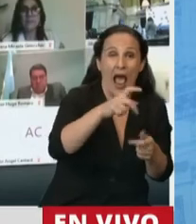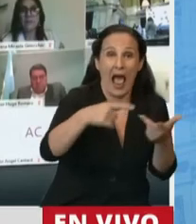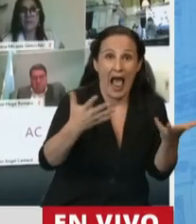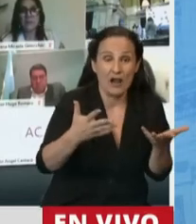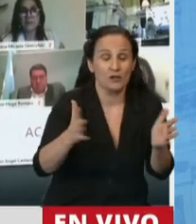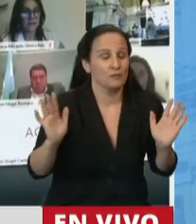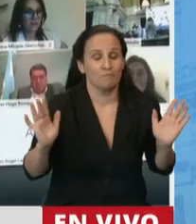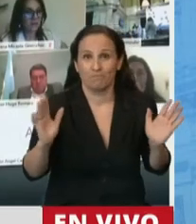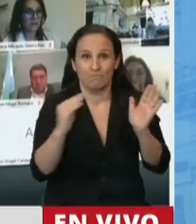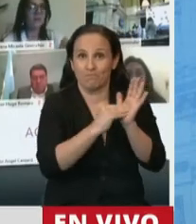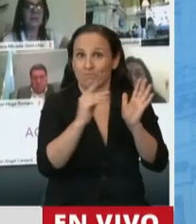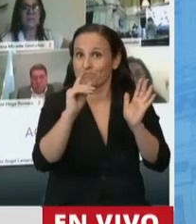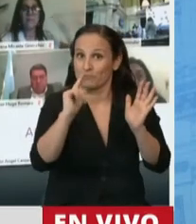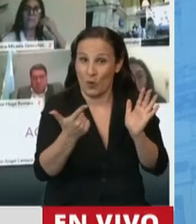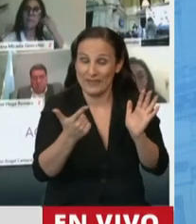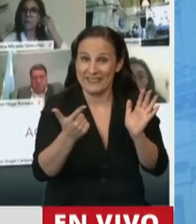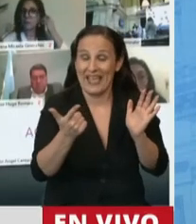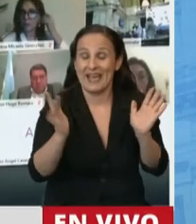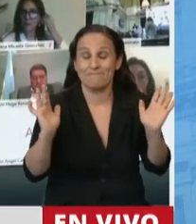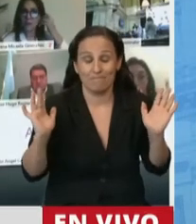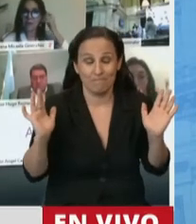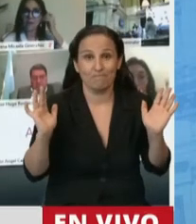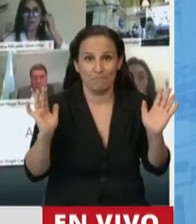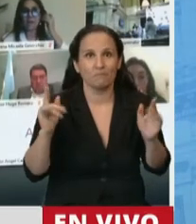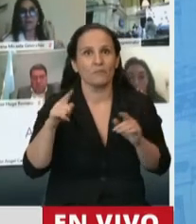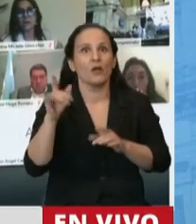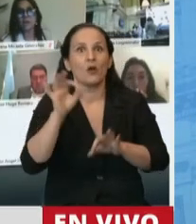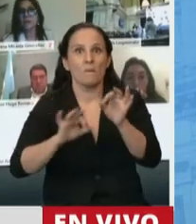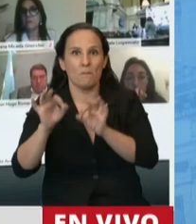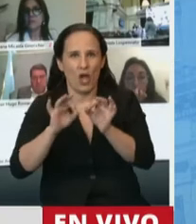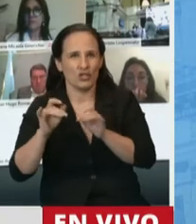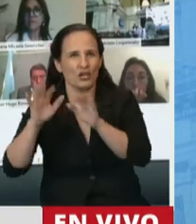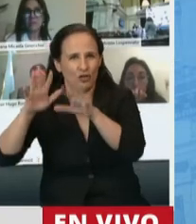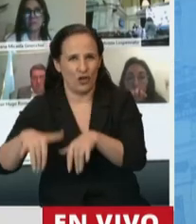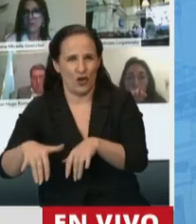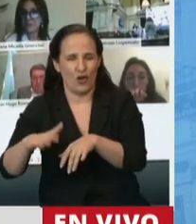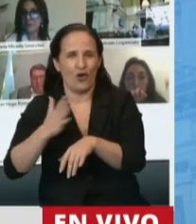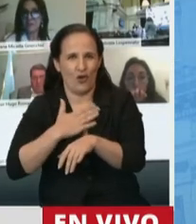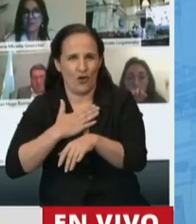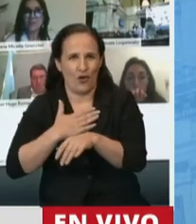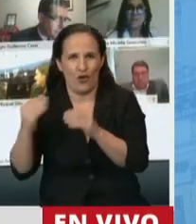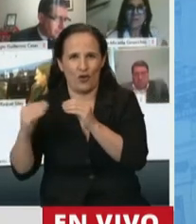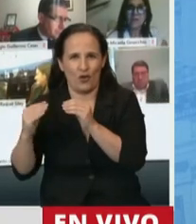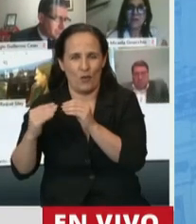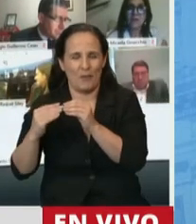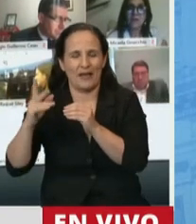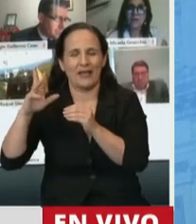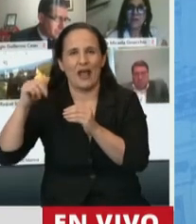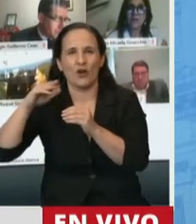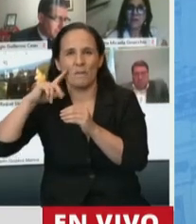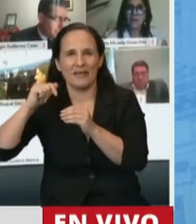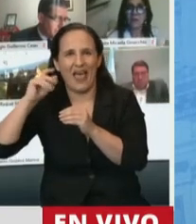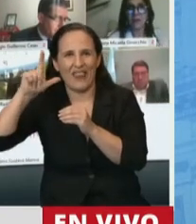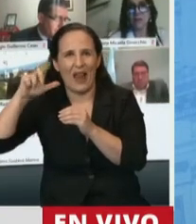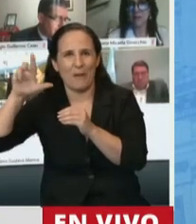Bueno, hay muchos elementos que no están planteados, que sí los plantea el proyecto que elaboramos y que planteamos con mi compañera Romina del Plan, que